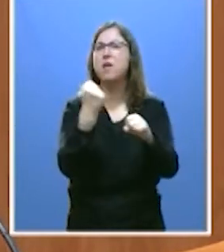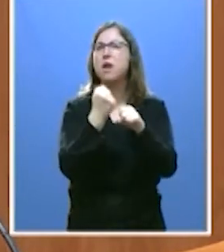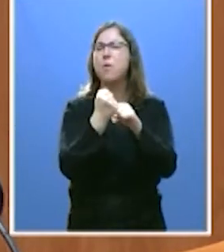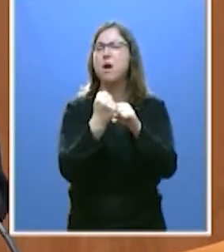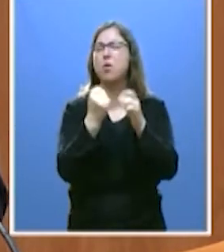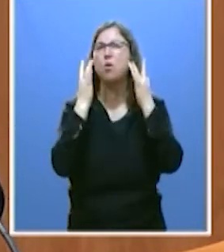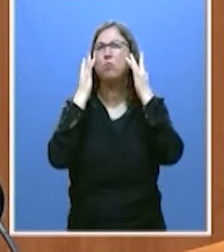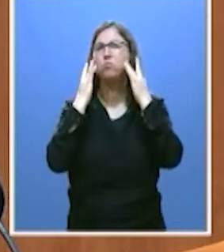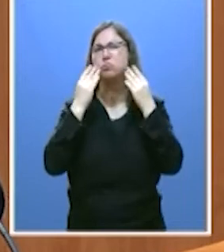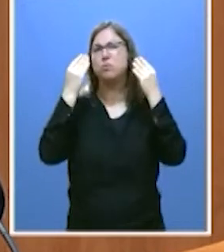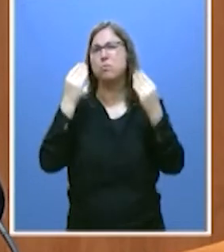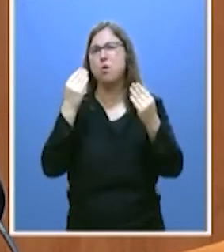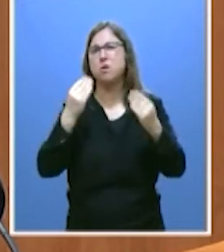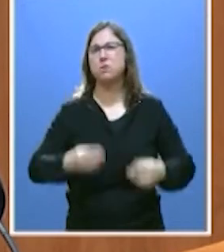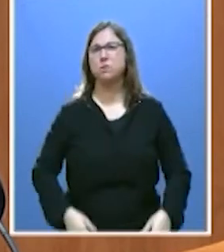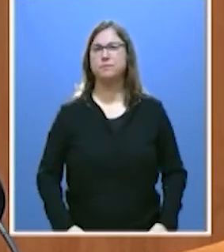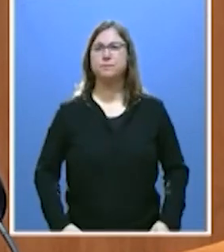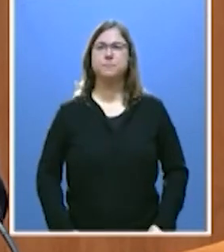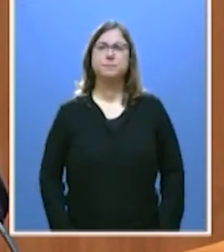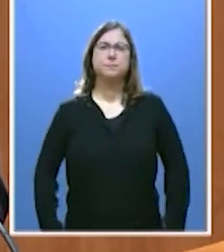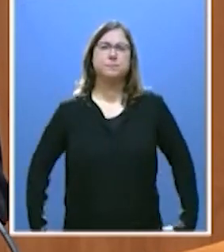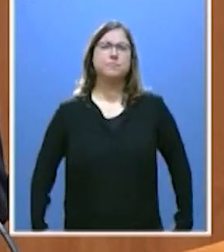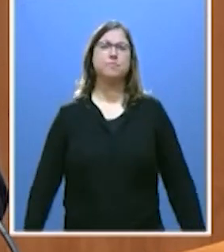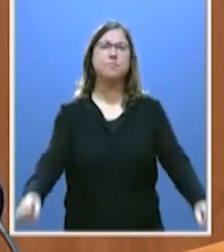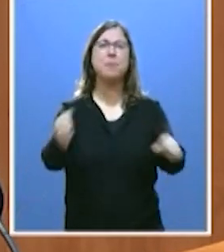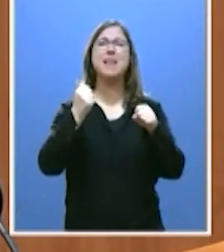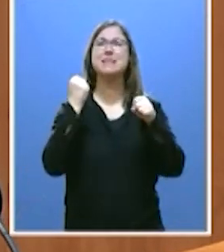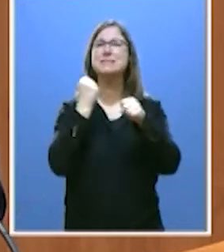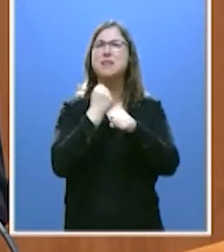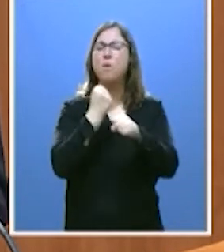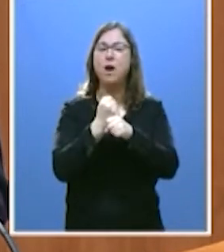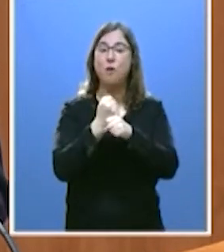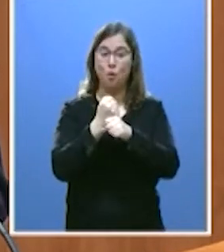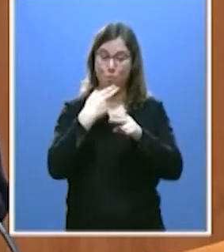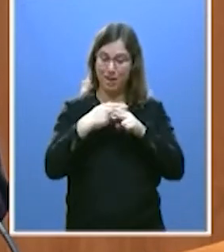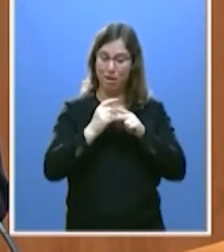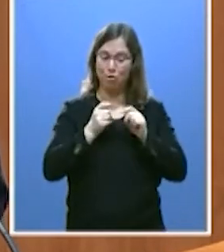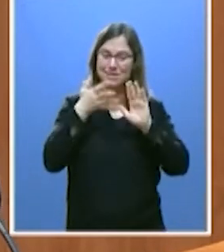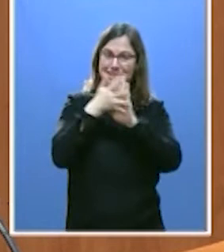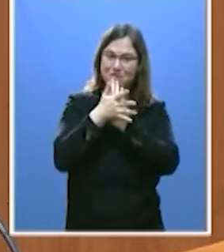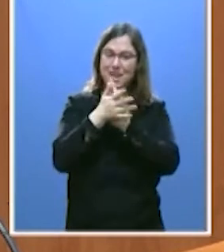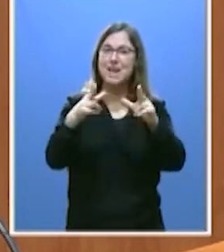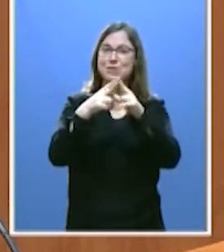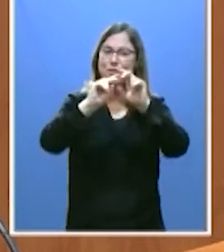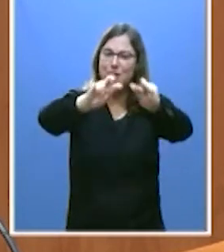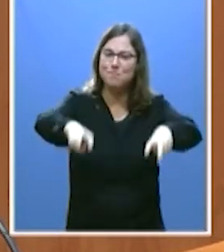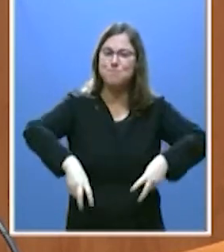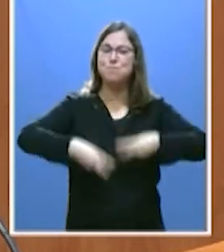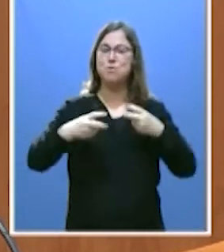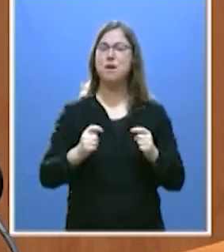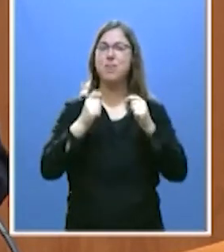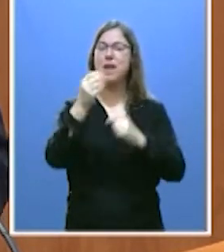más noble de las tareas. La tarea de reformar nuestra sociedad para hacerla cada vez mejor,